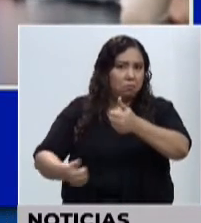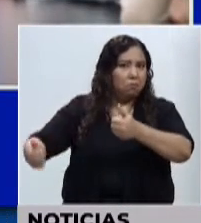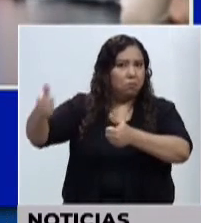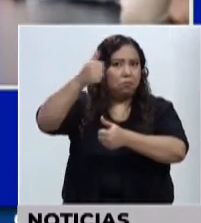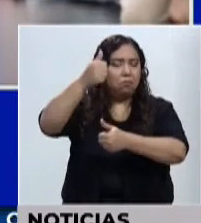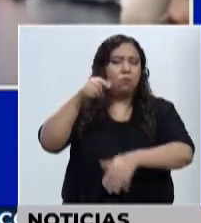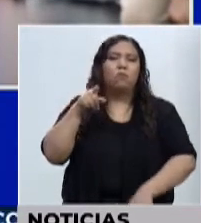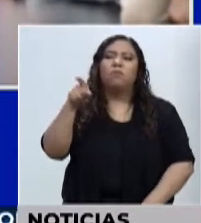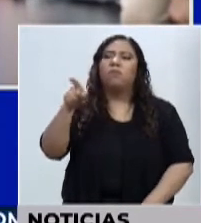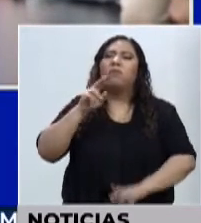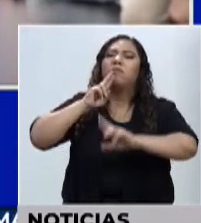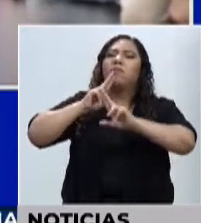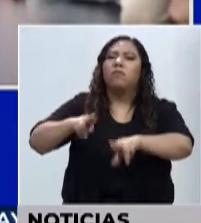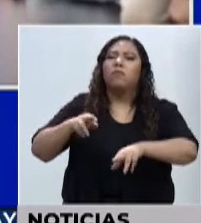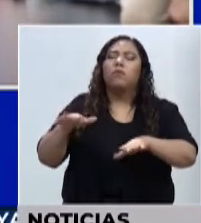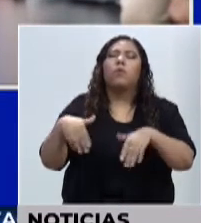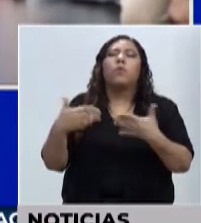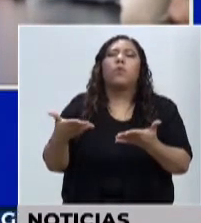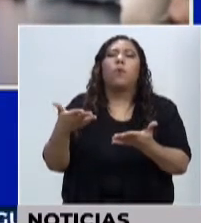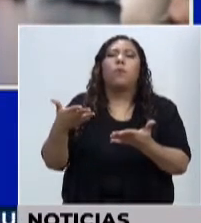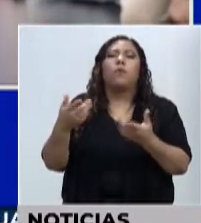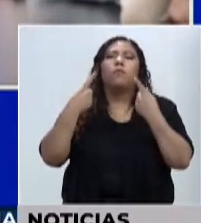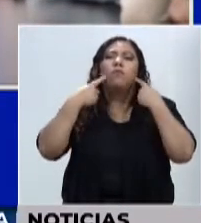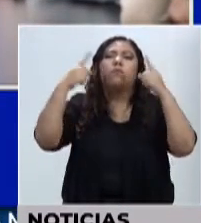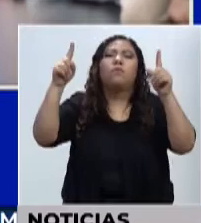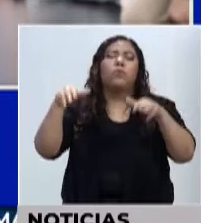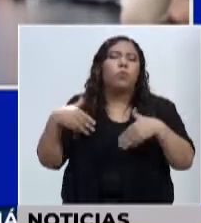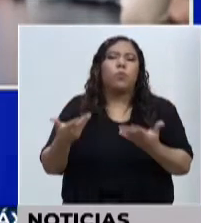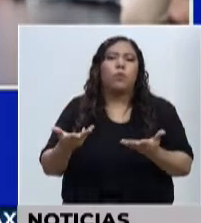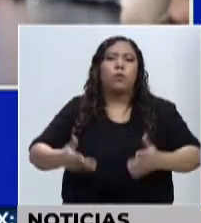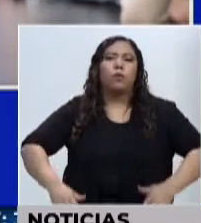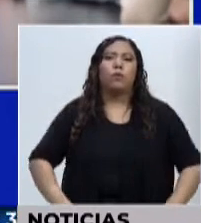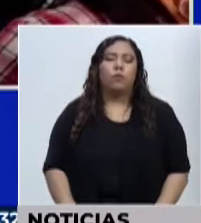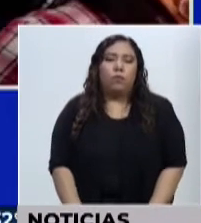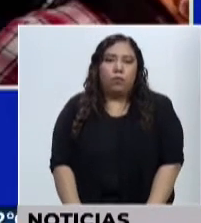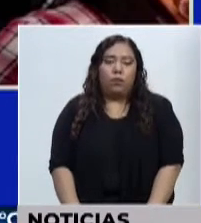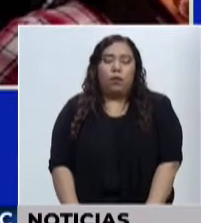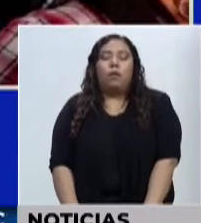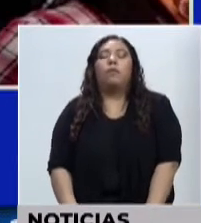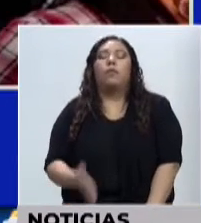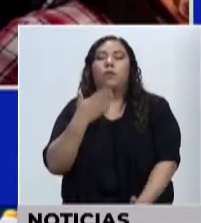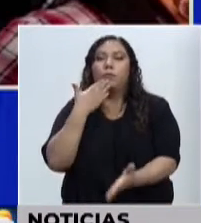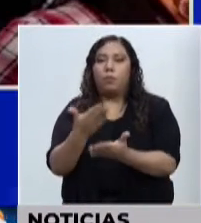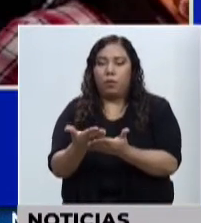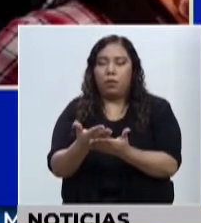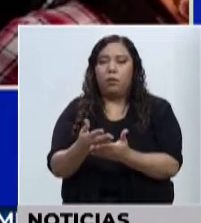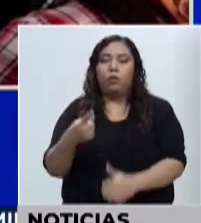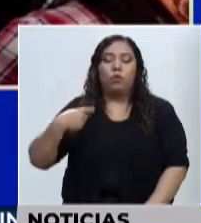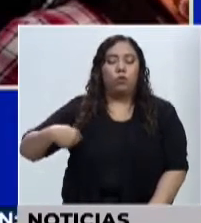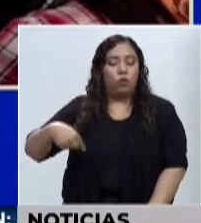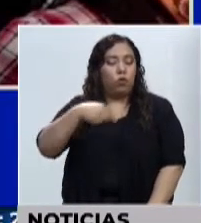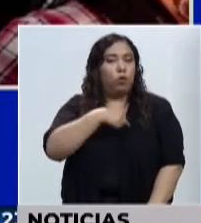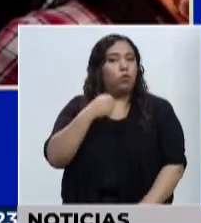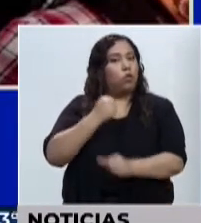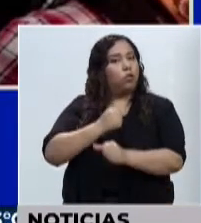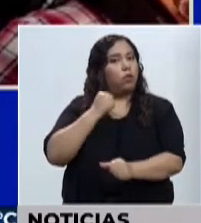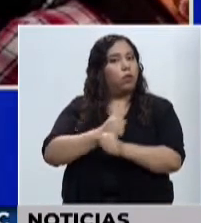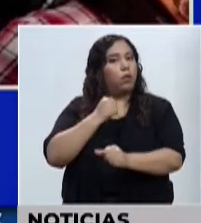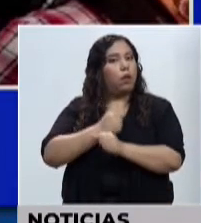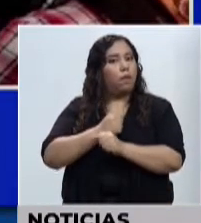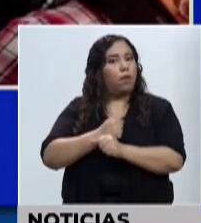acuerdo a lo que nos ha mencionado? Bueno, primero predicando con el ejemplo. Que tratamos de hacerlo haciendo escuelas,